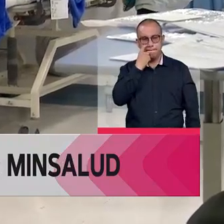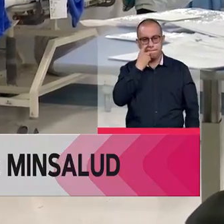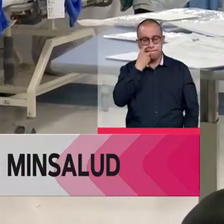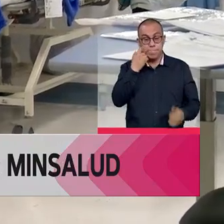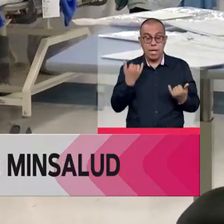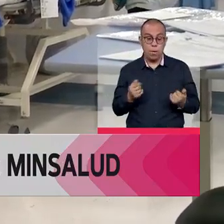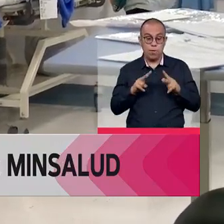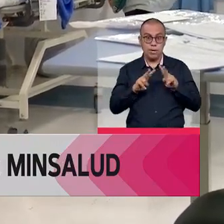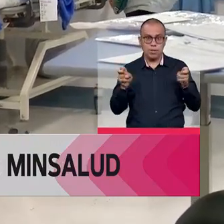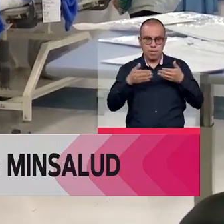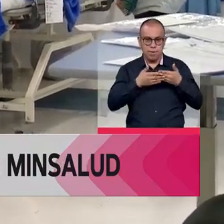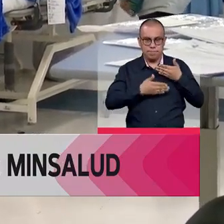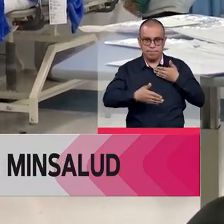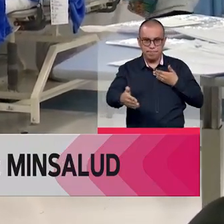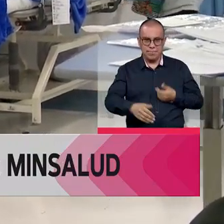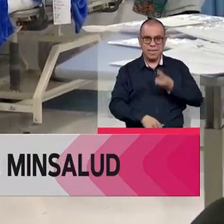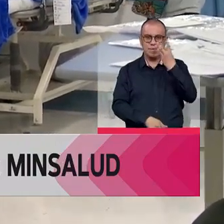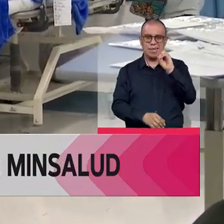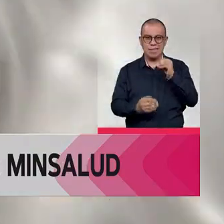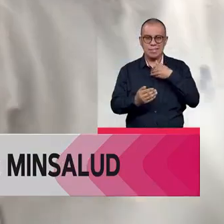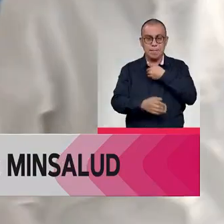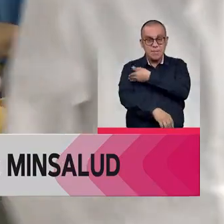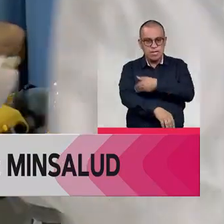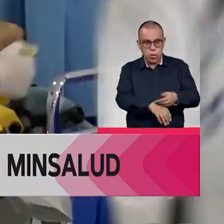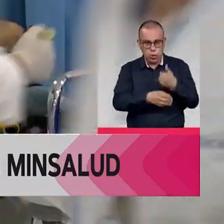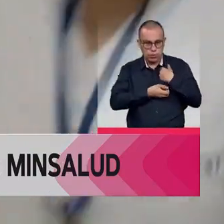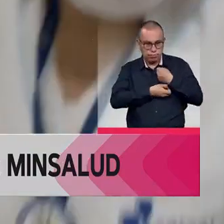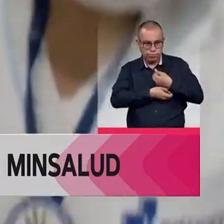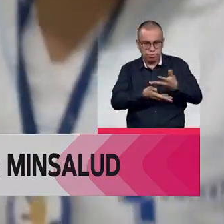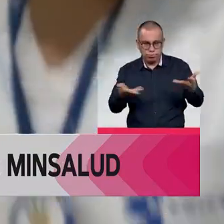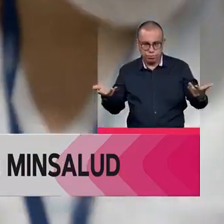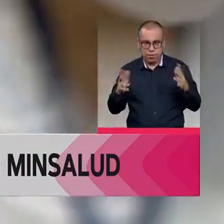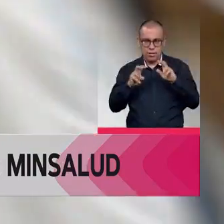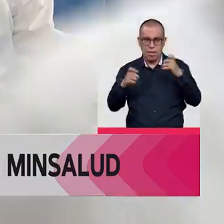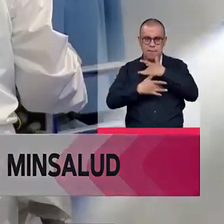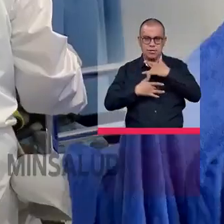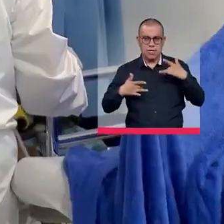que hasta el momento han sido entregados 30 millones de elementos de protección para el personal de salud. Gracias. Gracias. Gracias.